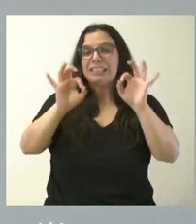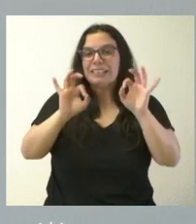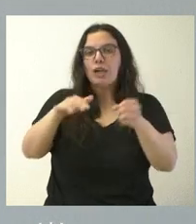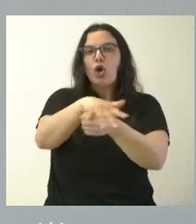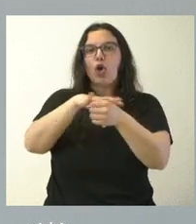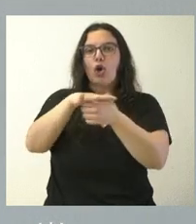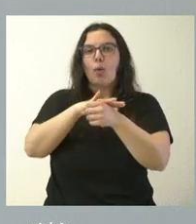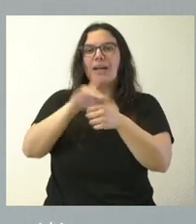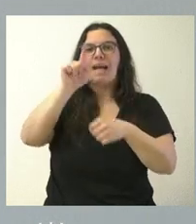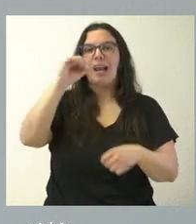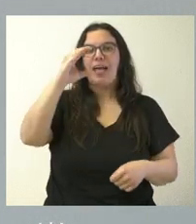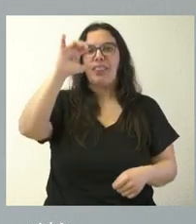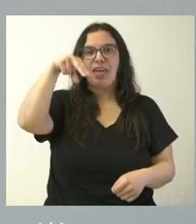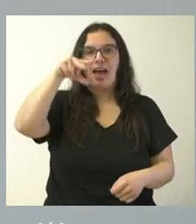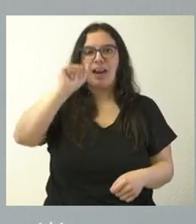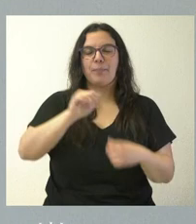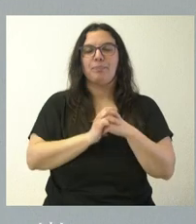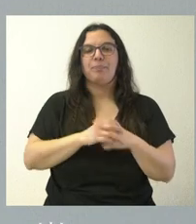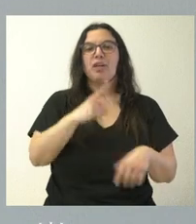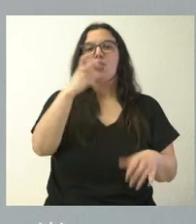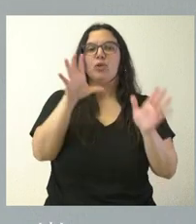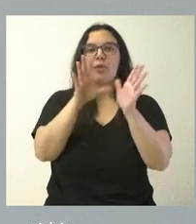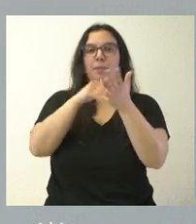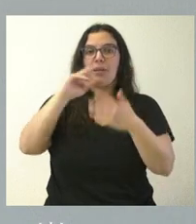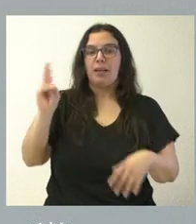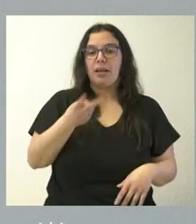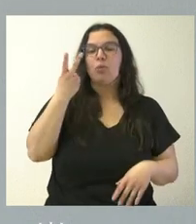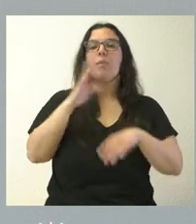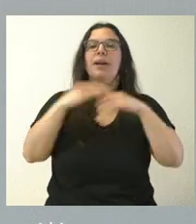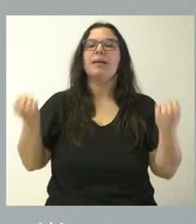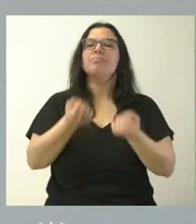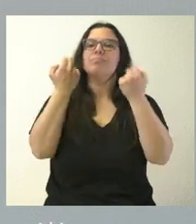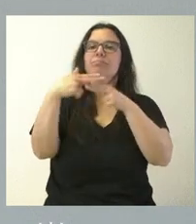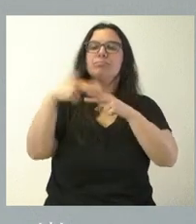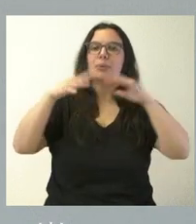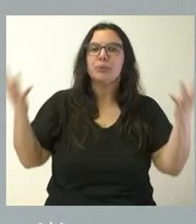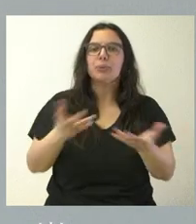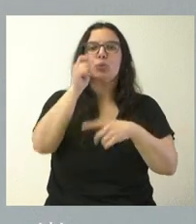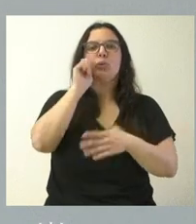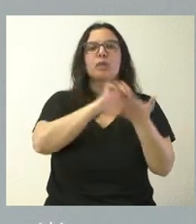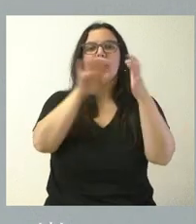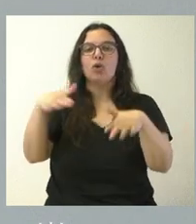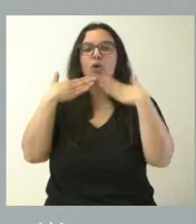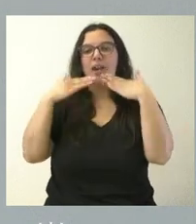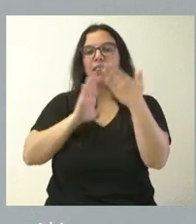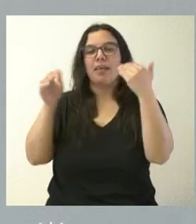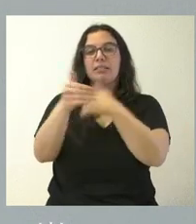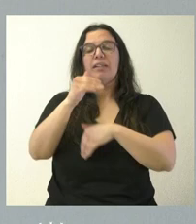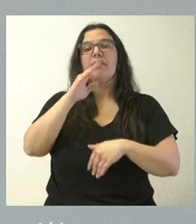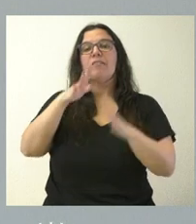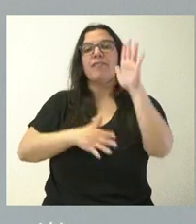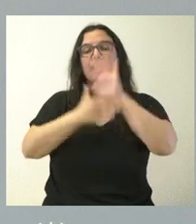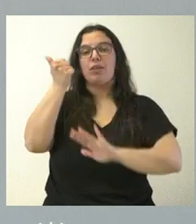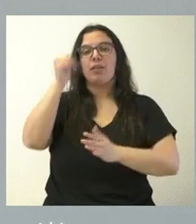comarca de La Ciana. 210.000 euros es lo que destinamos a las actividades de promoción del turismo de Castilla y León a través de la Federación de Centros de Iniciativas